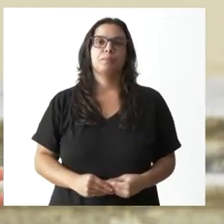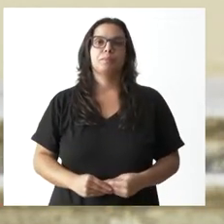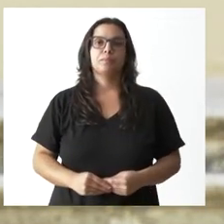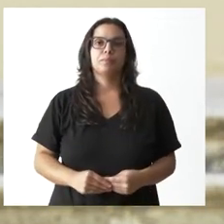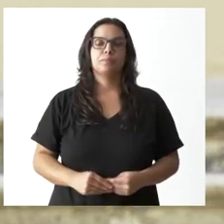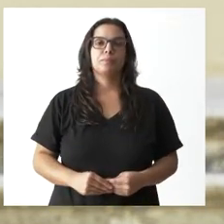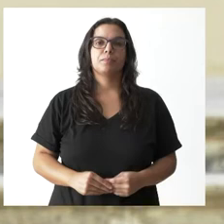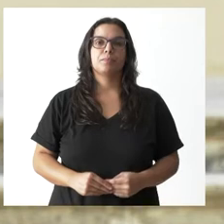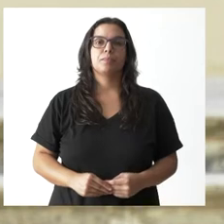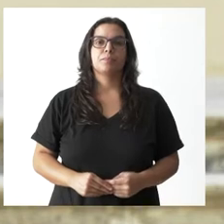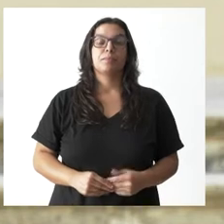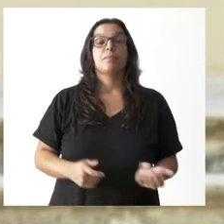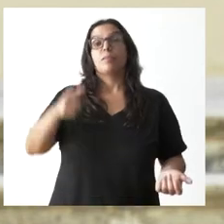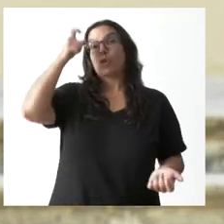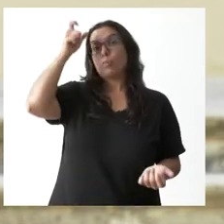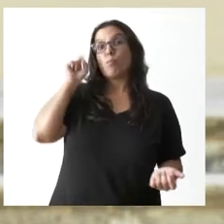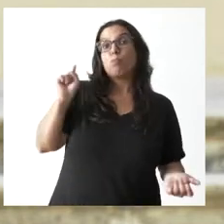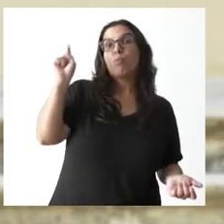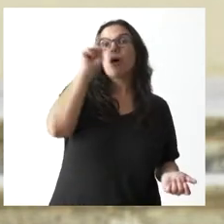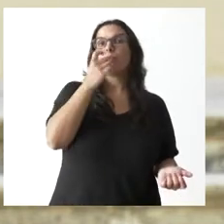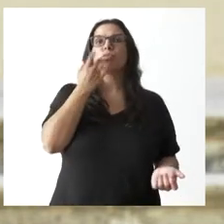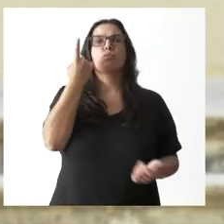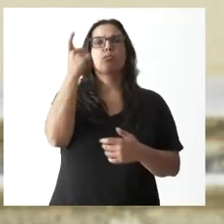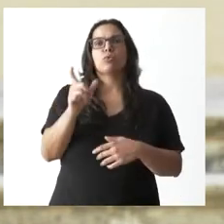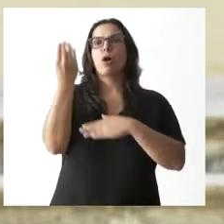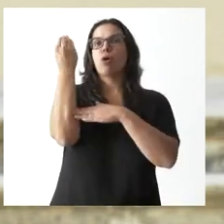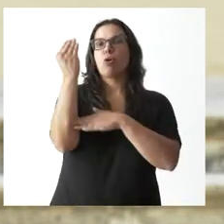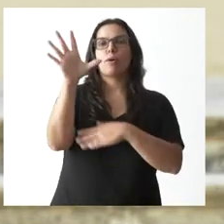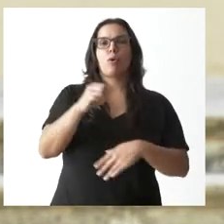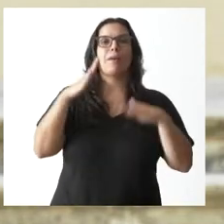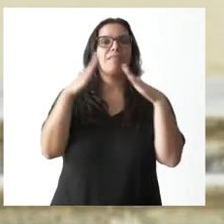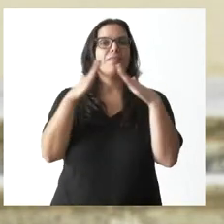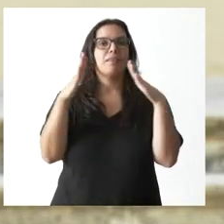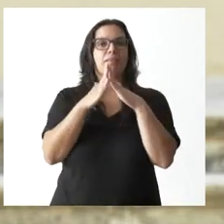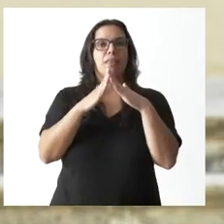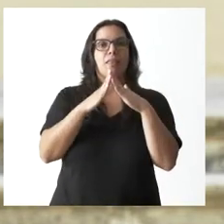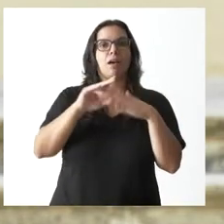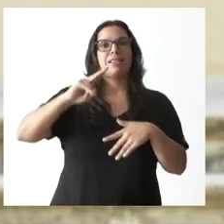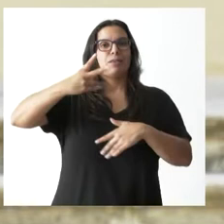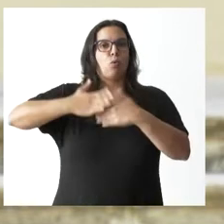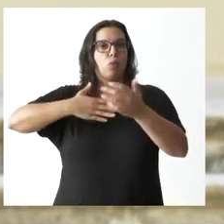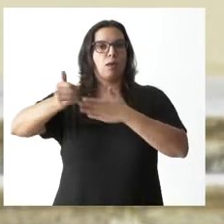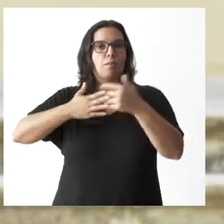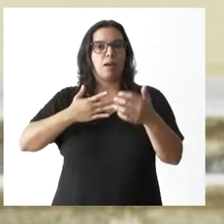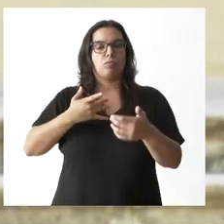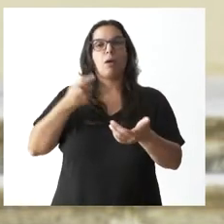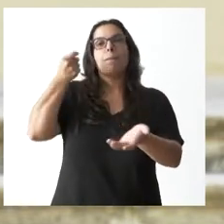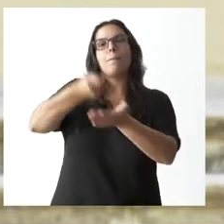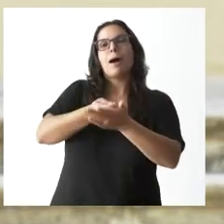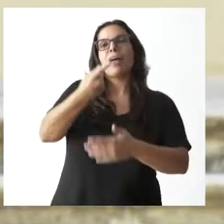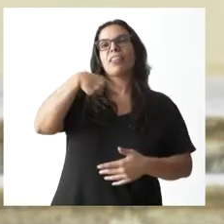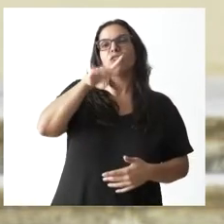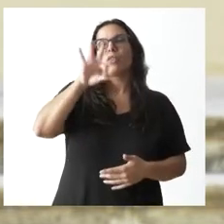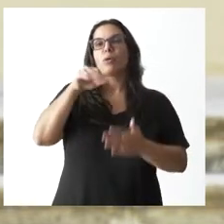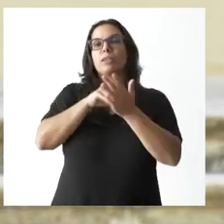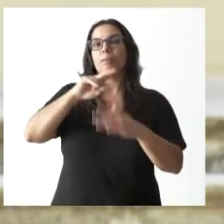En el medio rural, un joven que compre una vivienda de segunda mano por importe de 150.000